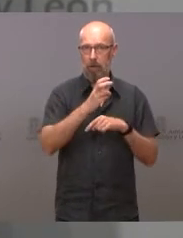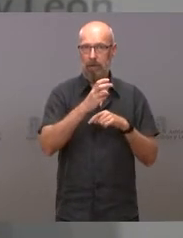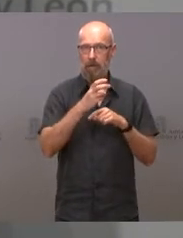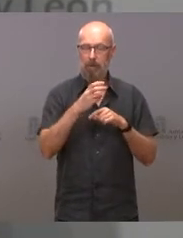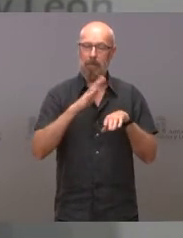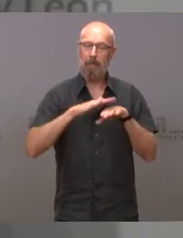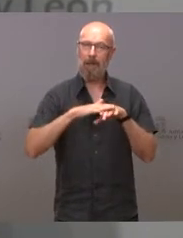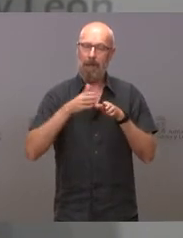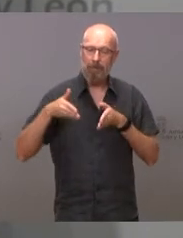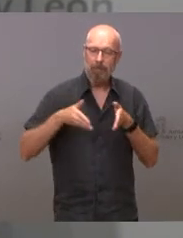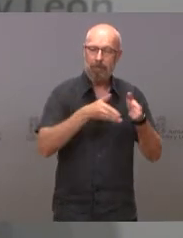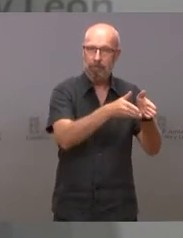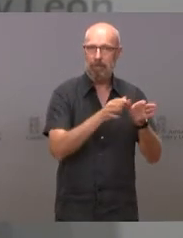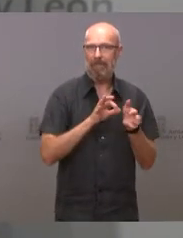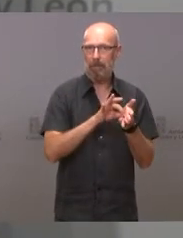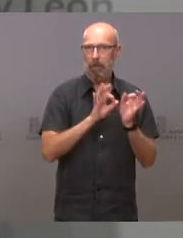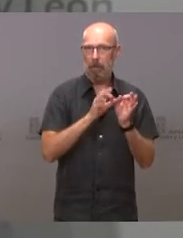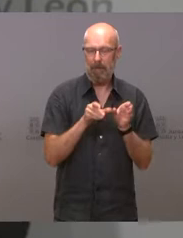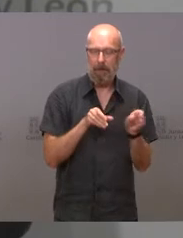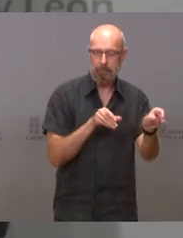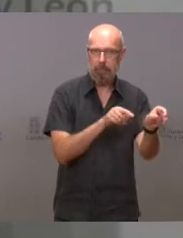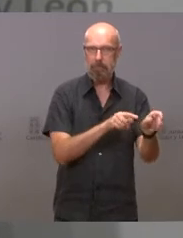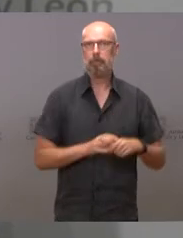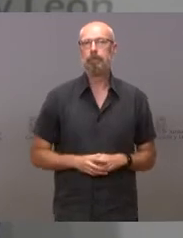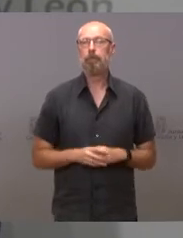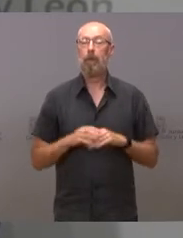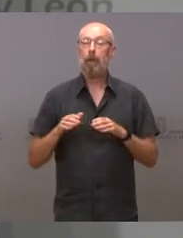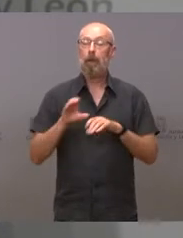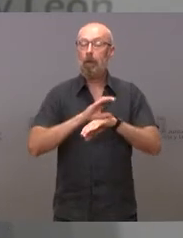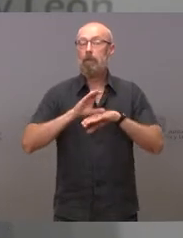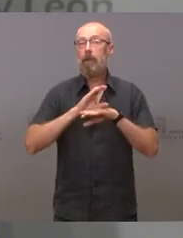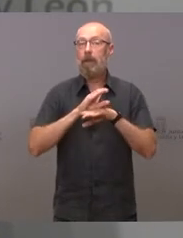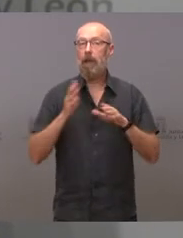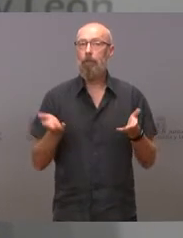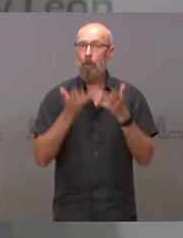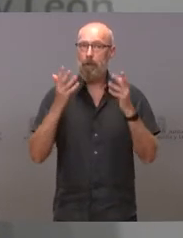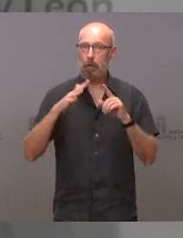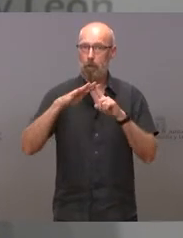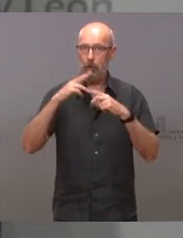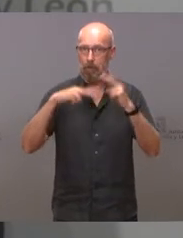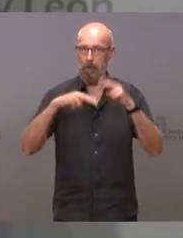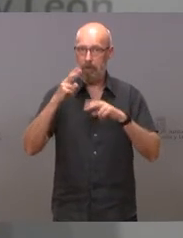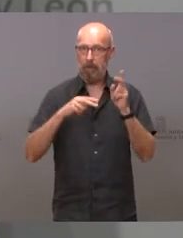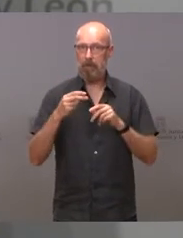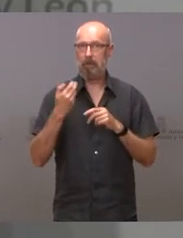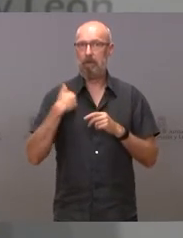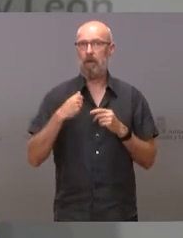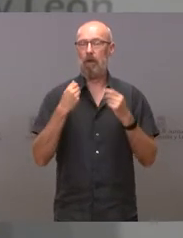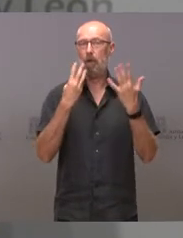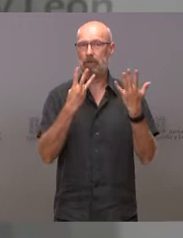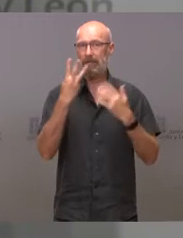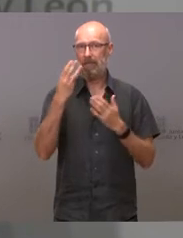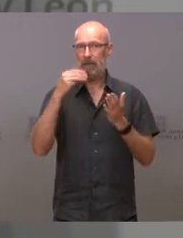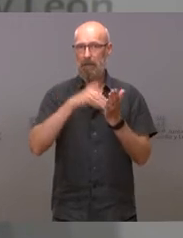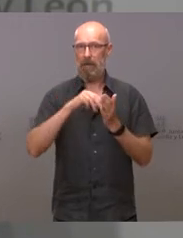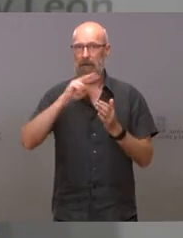servicio. La Consejería de Fomento y Medio Ambiente aprueba también más de 83.000 euros destinados